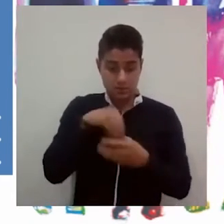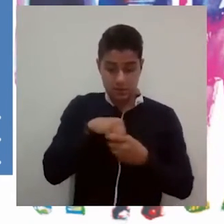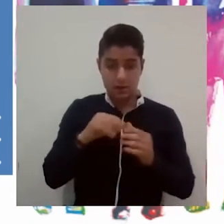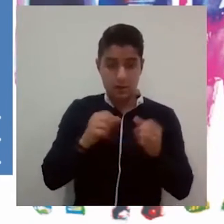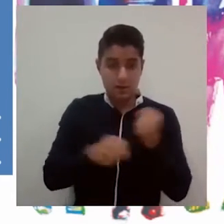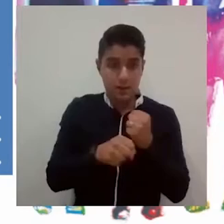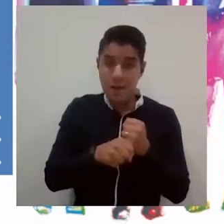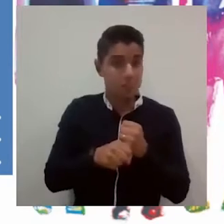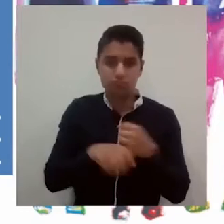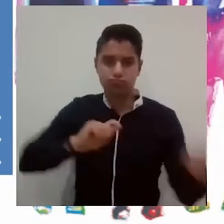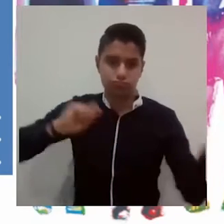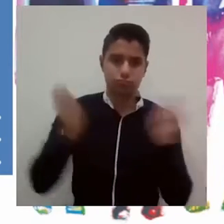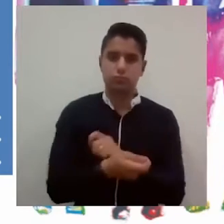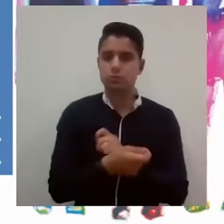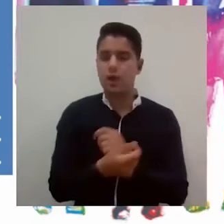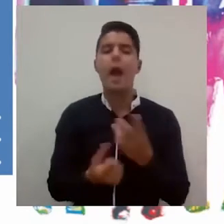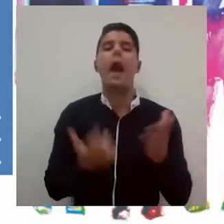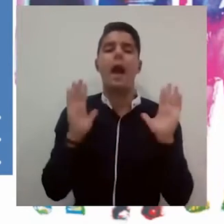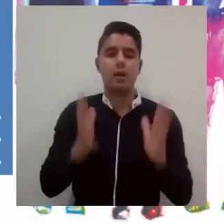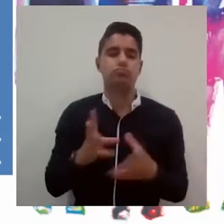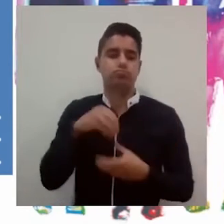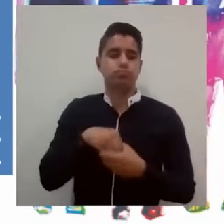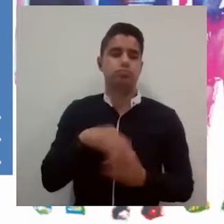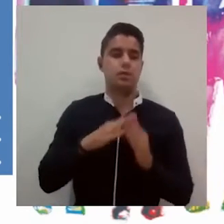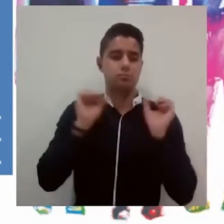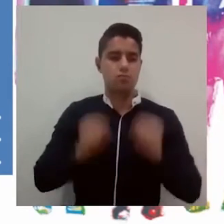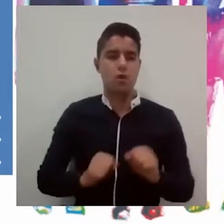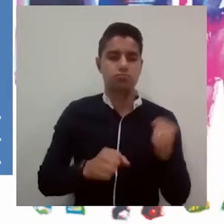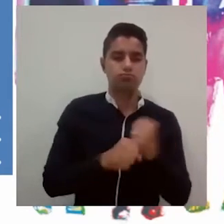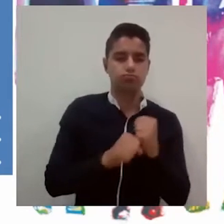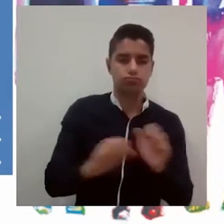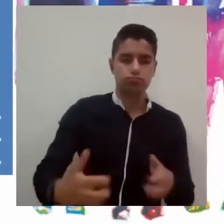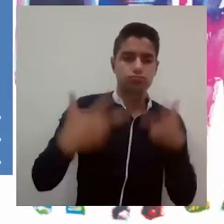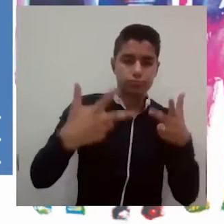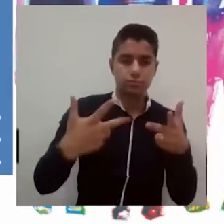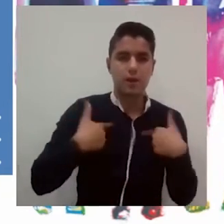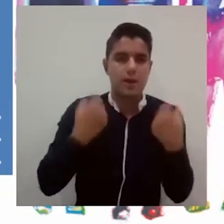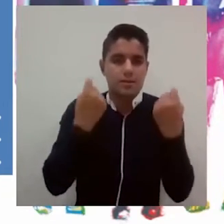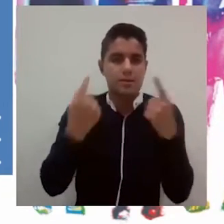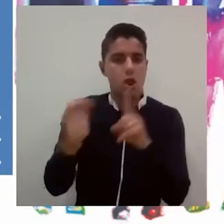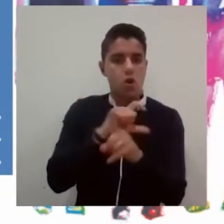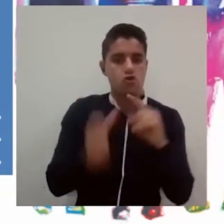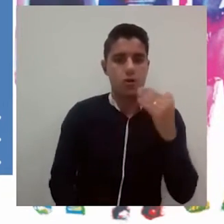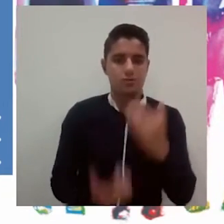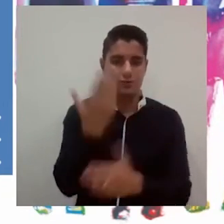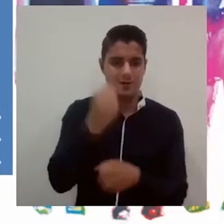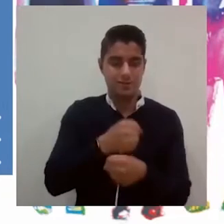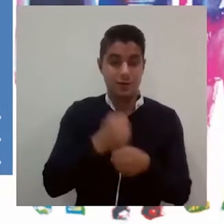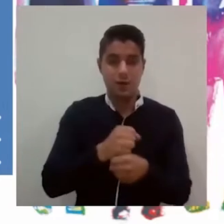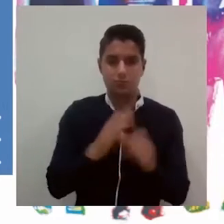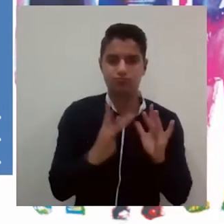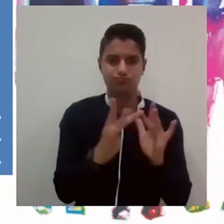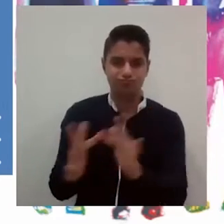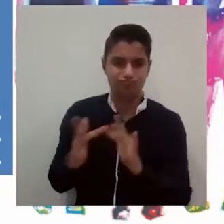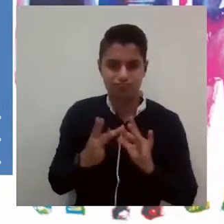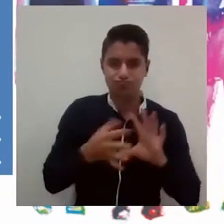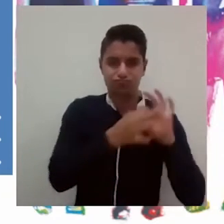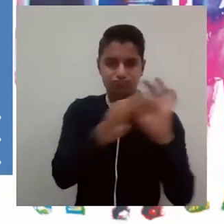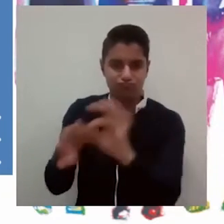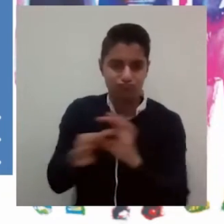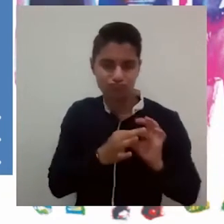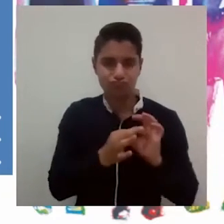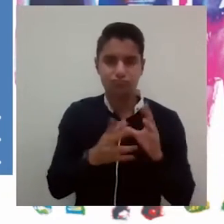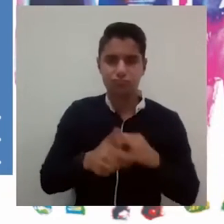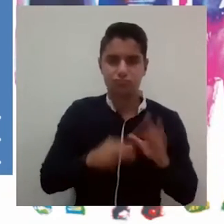el poder hacer trabajo desde casa. Pudimos rápidamente entender que entrábamos en una nueva cultura de trabajo donde la